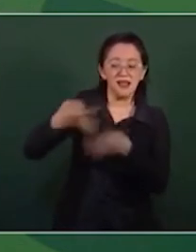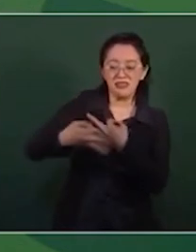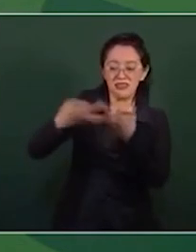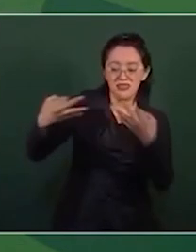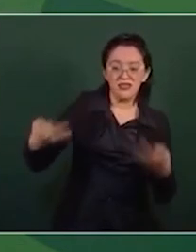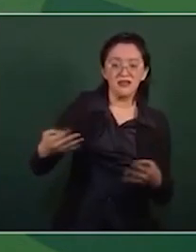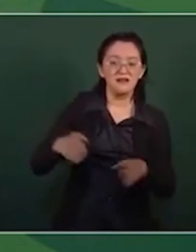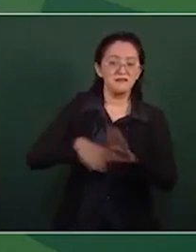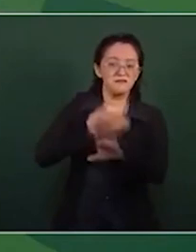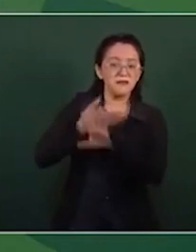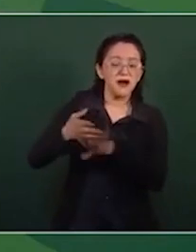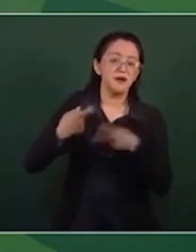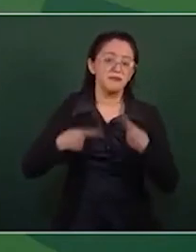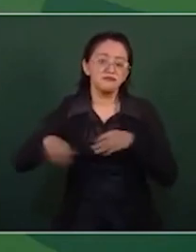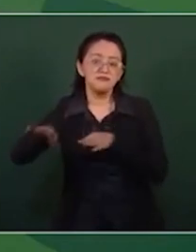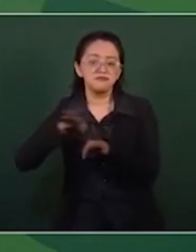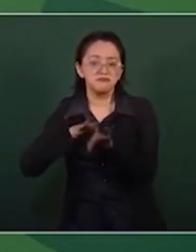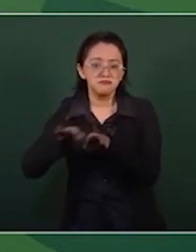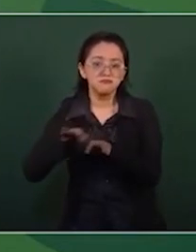los trabajadores,